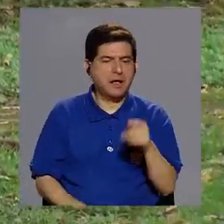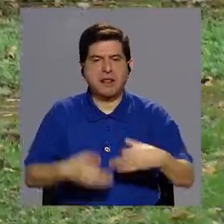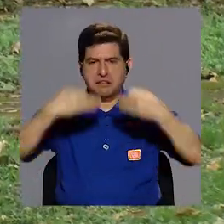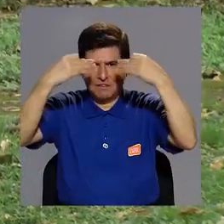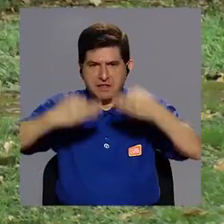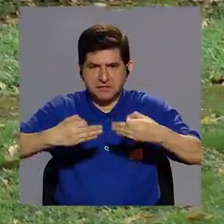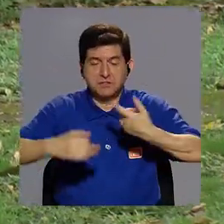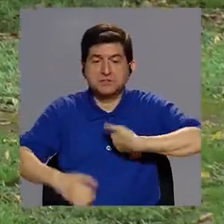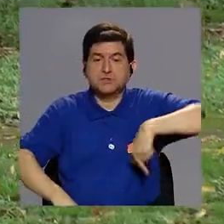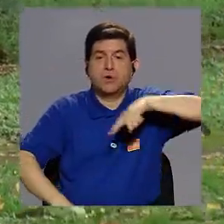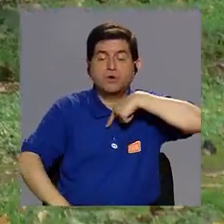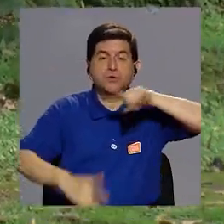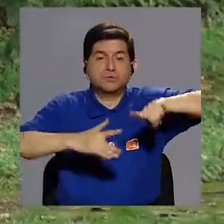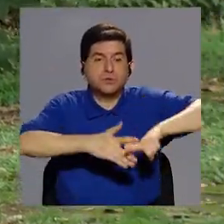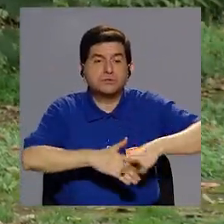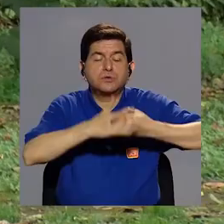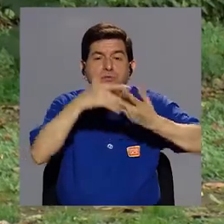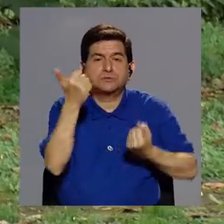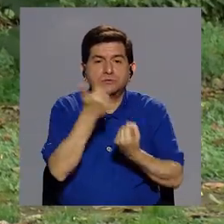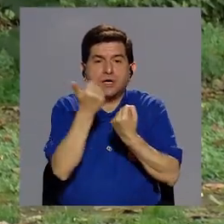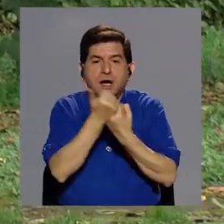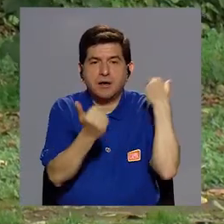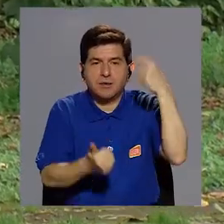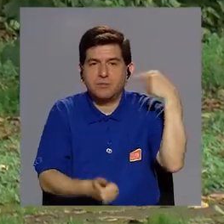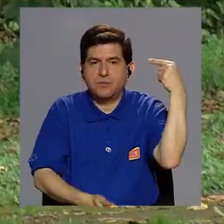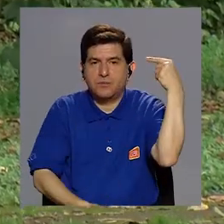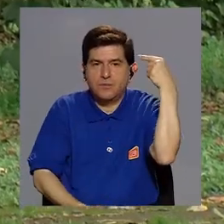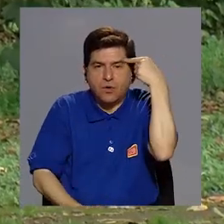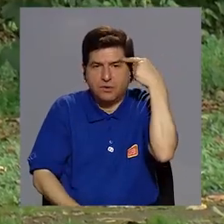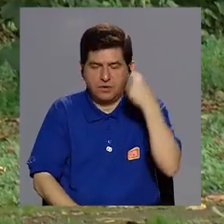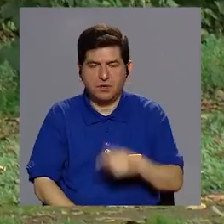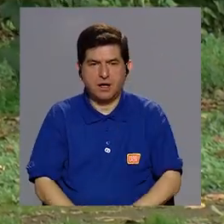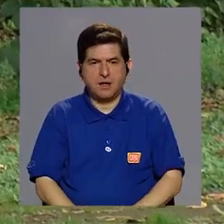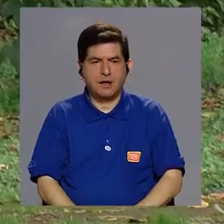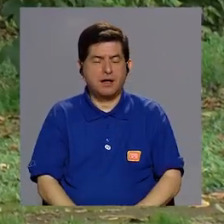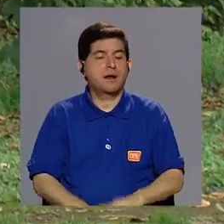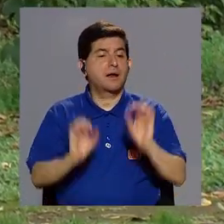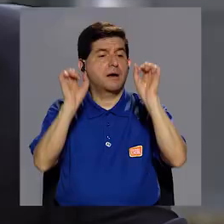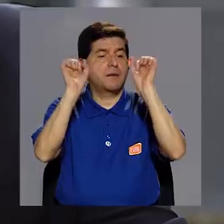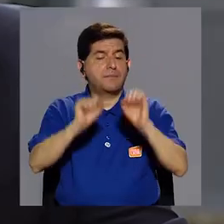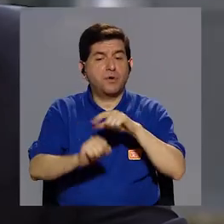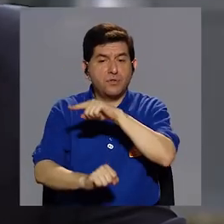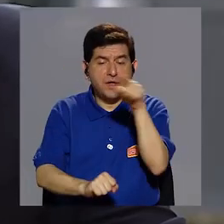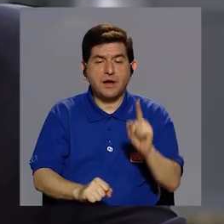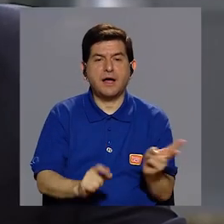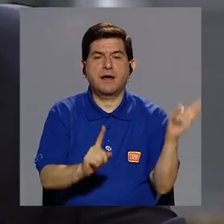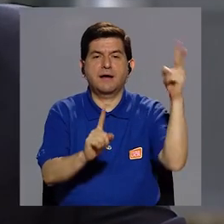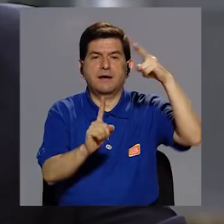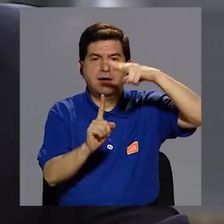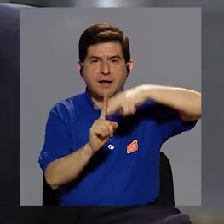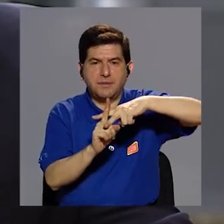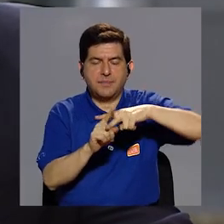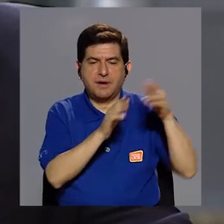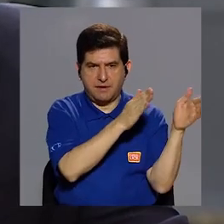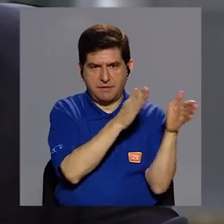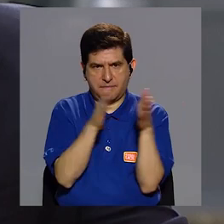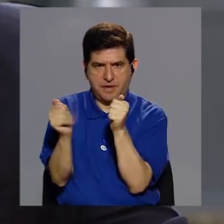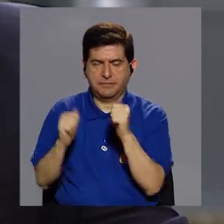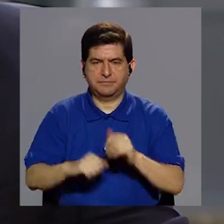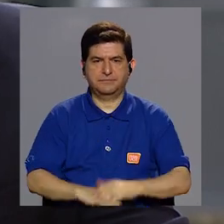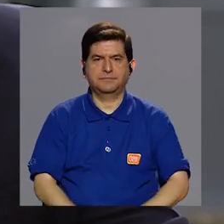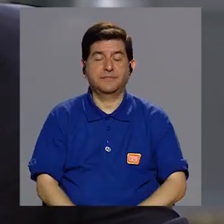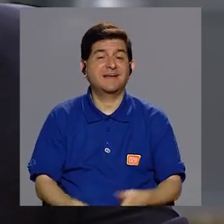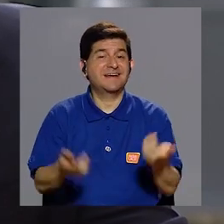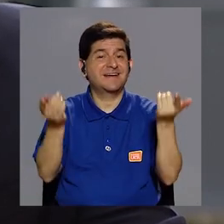resoluciones, nosotros comenzamos a apoyar a los gobiernos para que se puedan implementar estos planes.